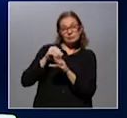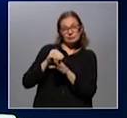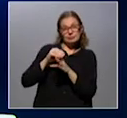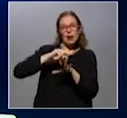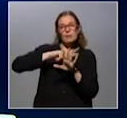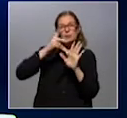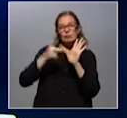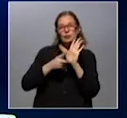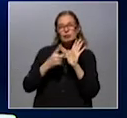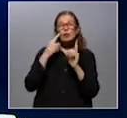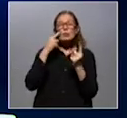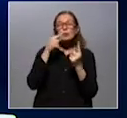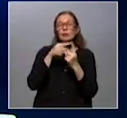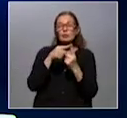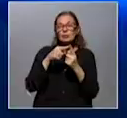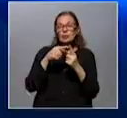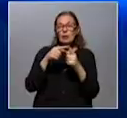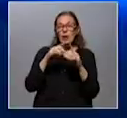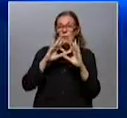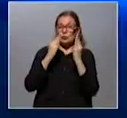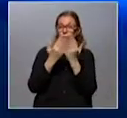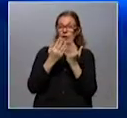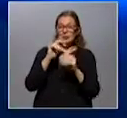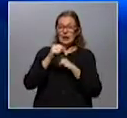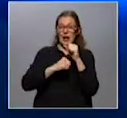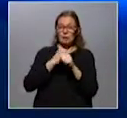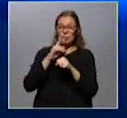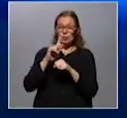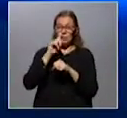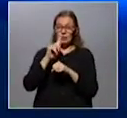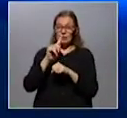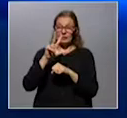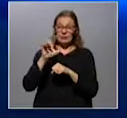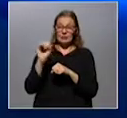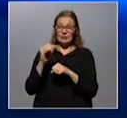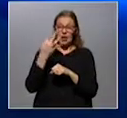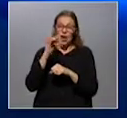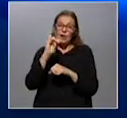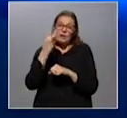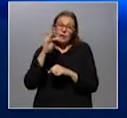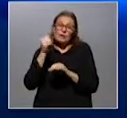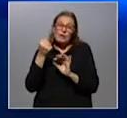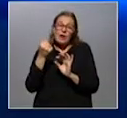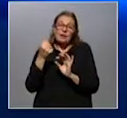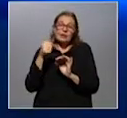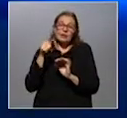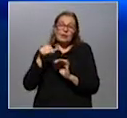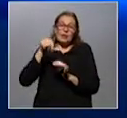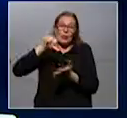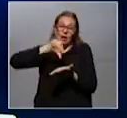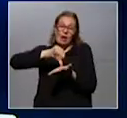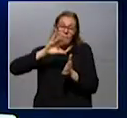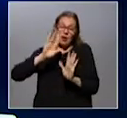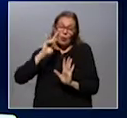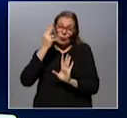Que, bueno Tiene como objetivo Insisto El Mundial de 2030 Salvo que, bueno Que la FIFA ponga plata Por si se realiza Si Uruguay Es parte de